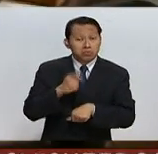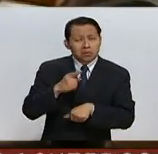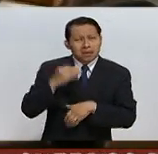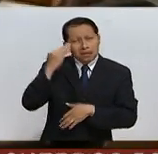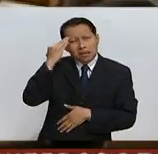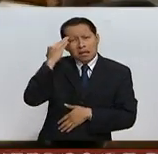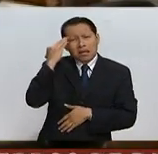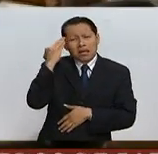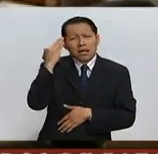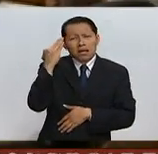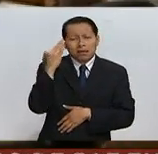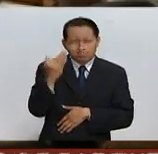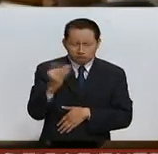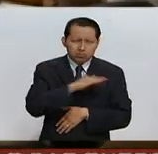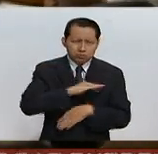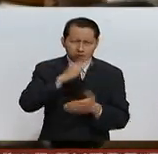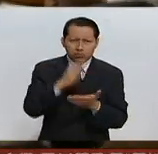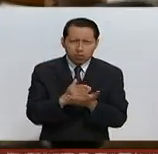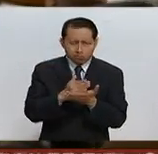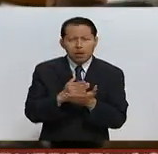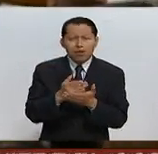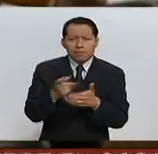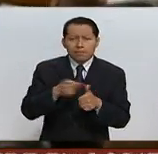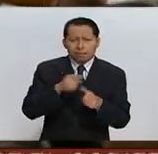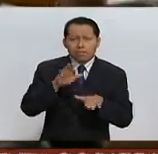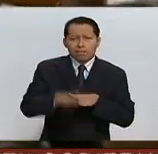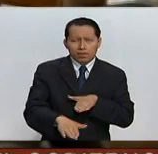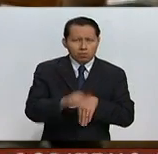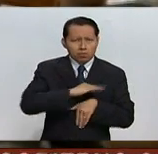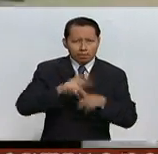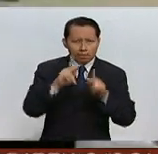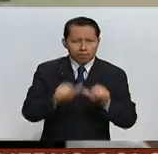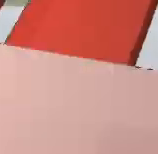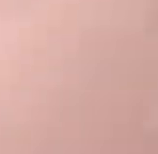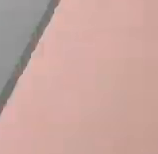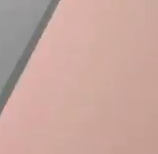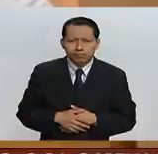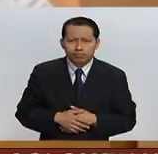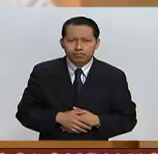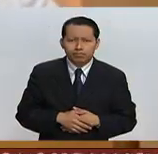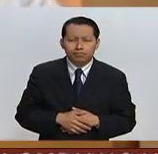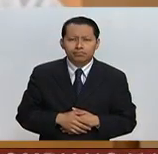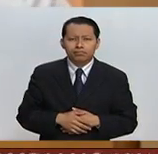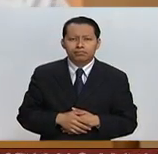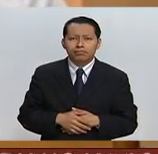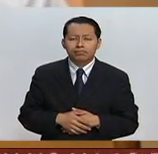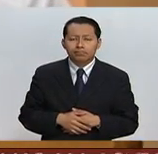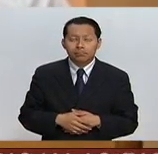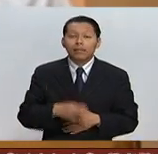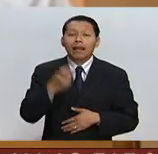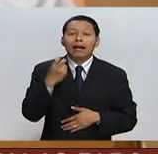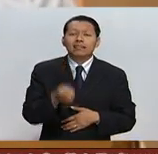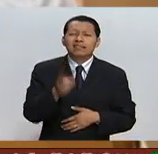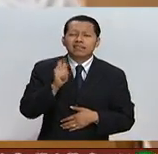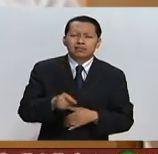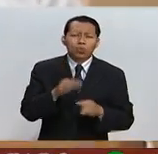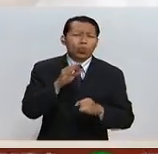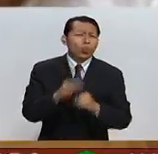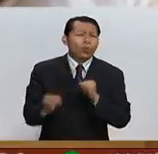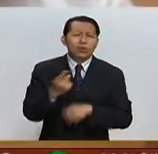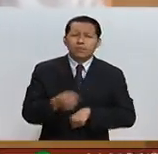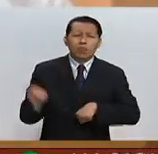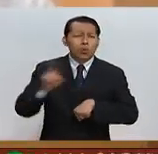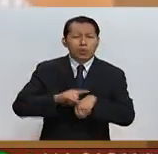es el primer paso y que la paz se ve más cerca que nunca. Este sea el último día de la guerra.